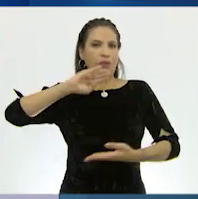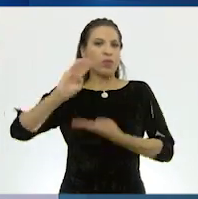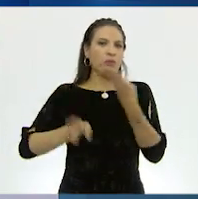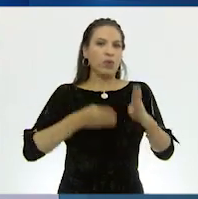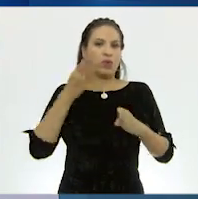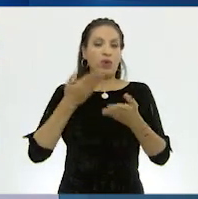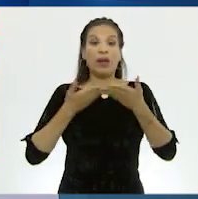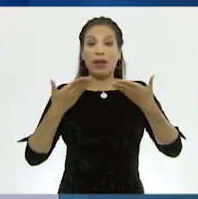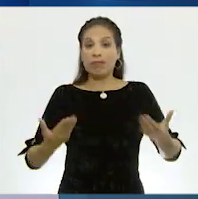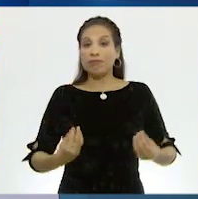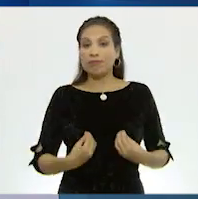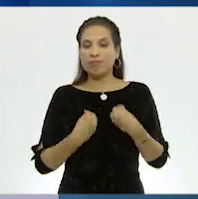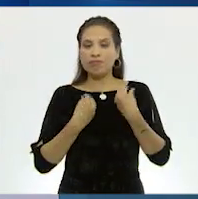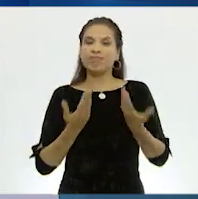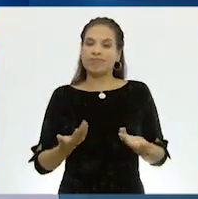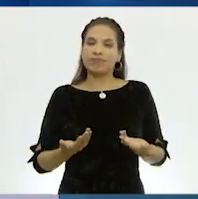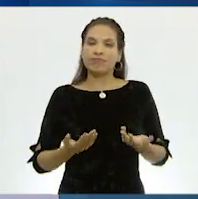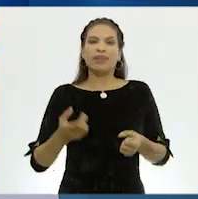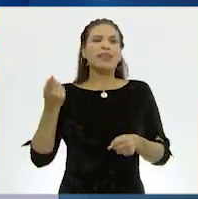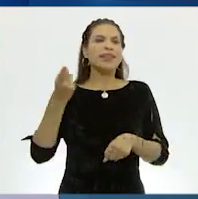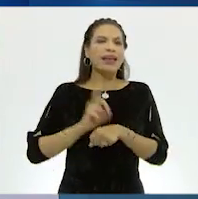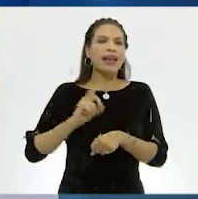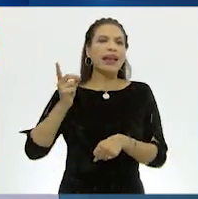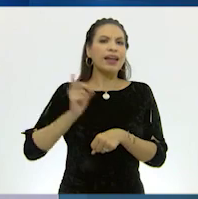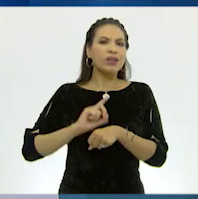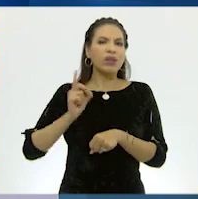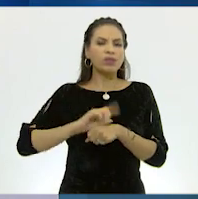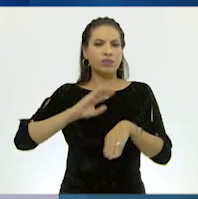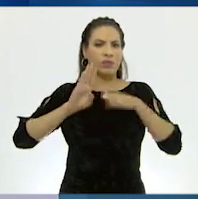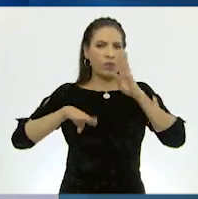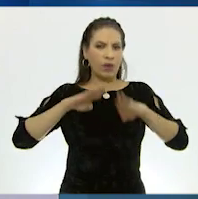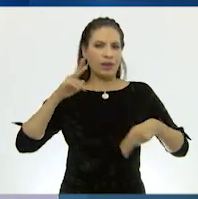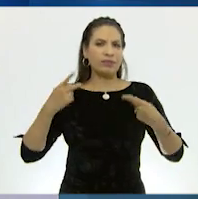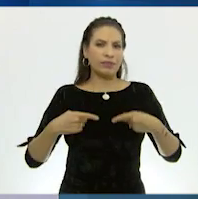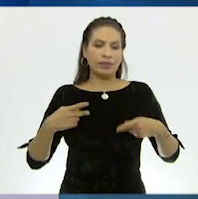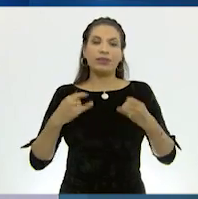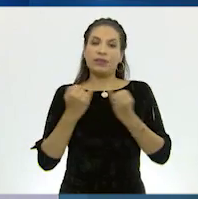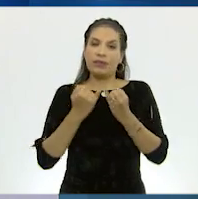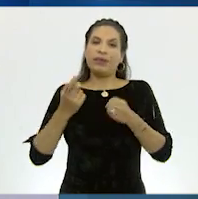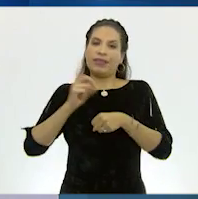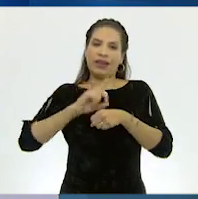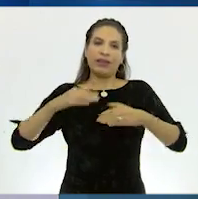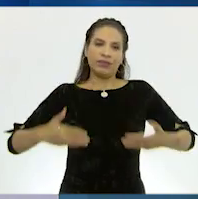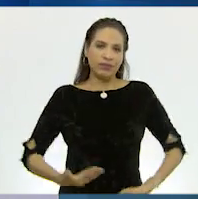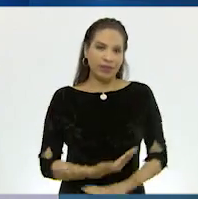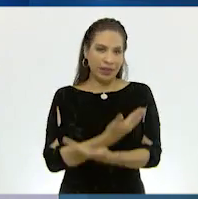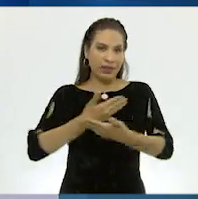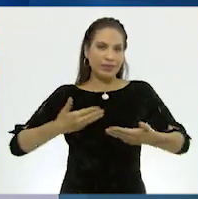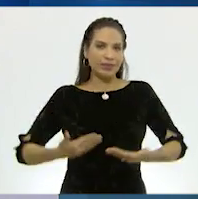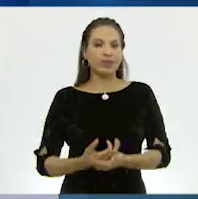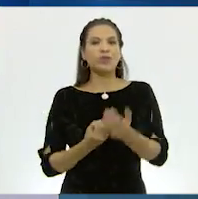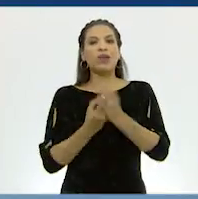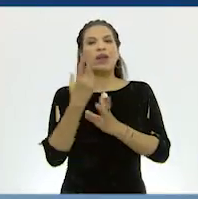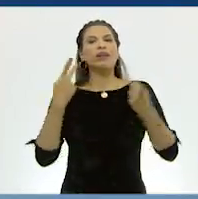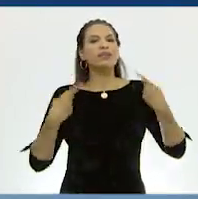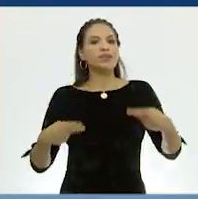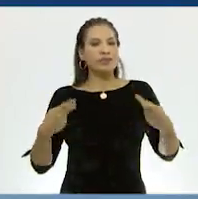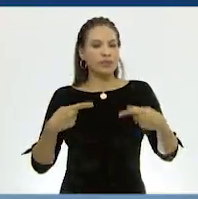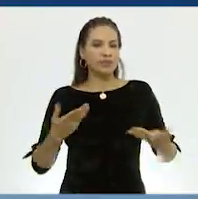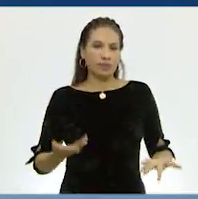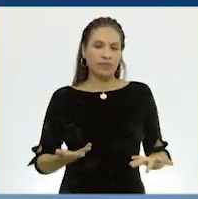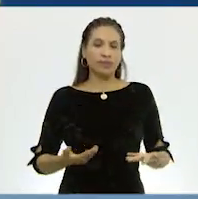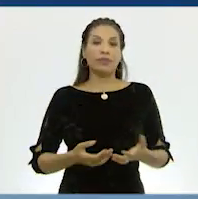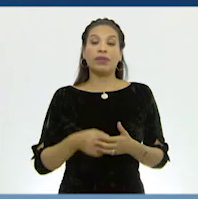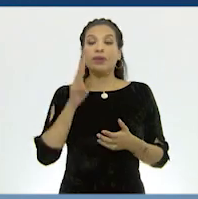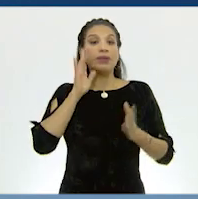mundo en tiempo real. Ya que a diario mueren personas, pero también nacen nuevos seres humanos. Me